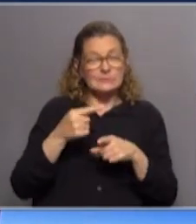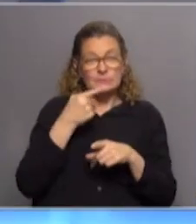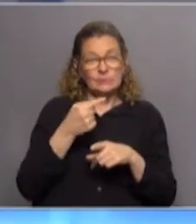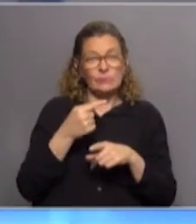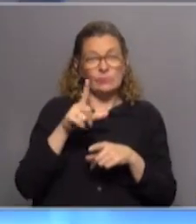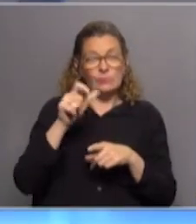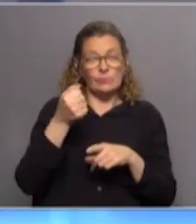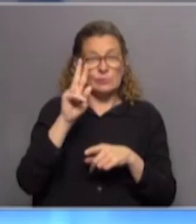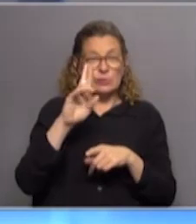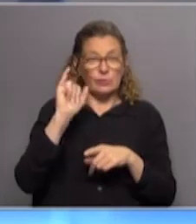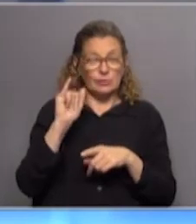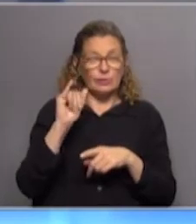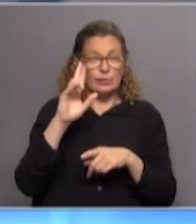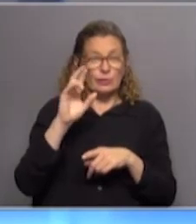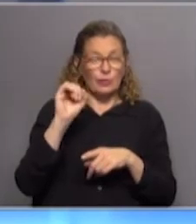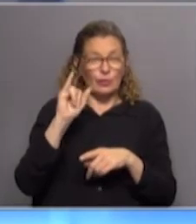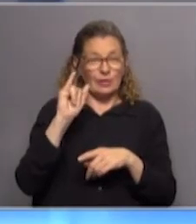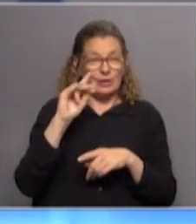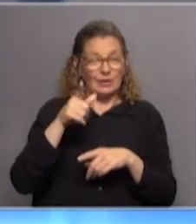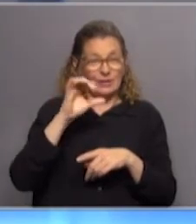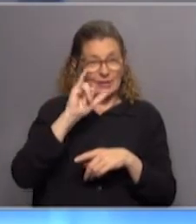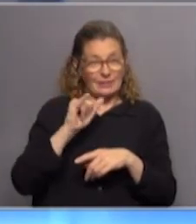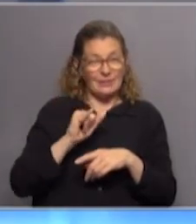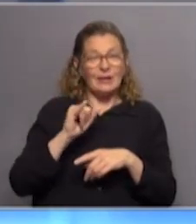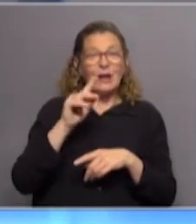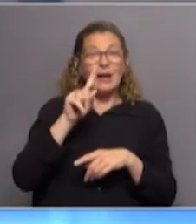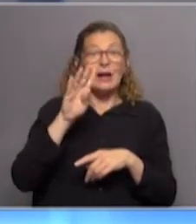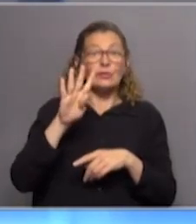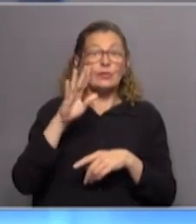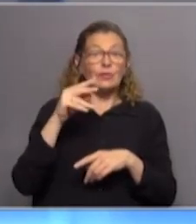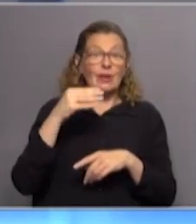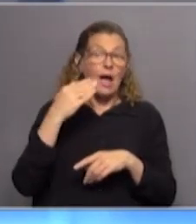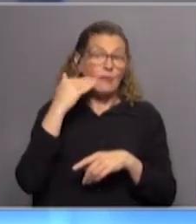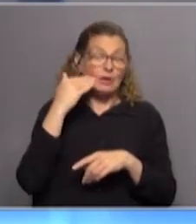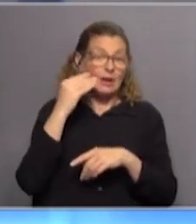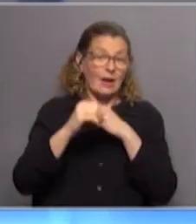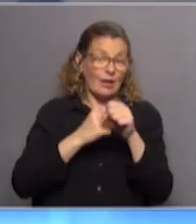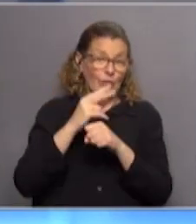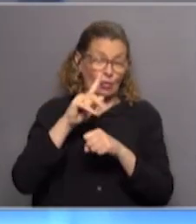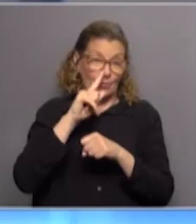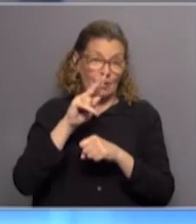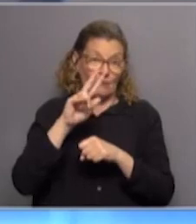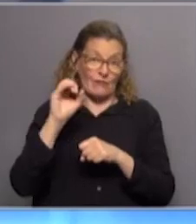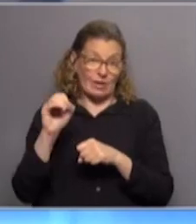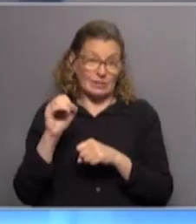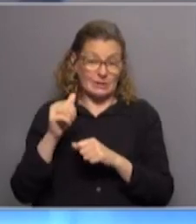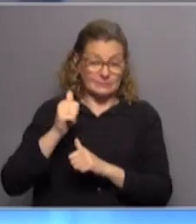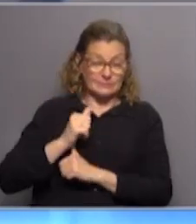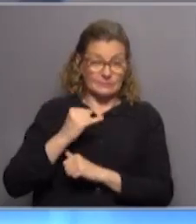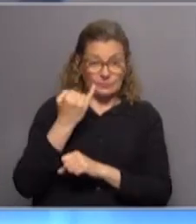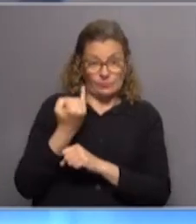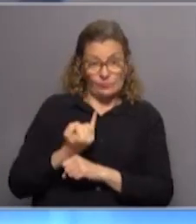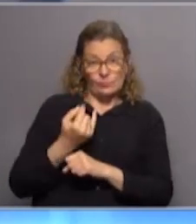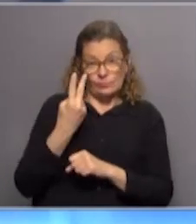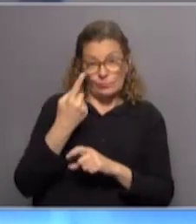sobre Lauri Rodríguez fue el 14 de abril de 2020, ¿no? Casi una tarjeta de presentación de este nuevo partido Cabildo Abierto a